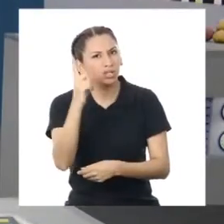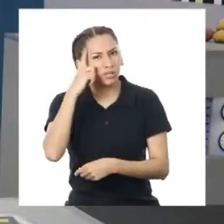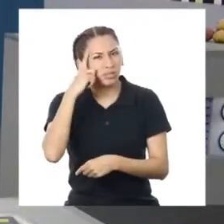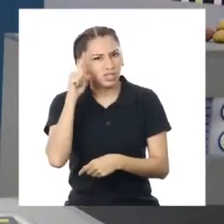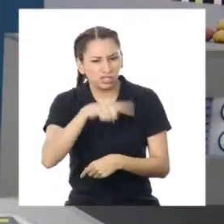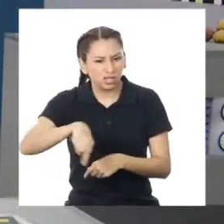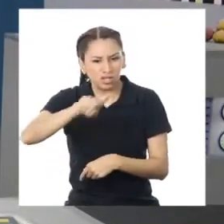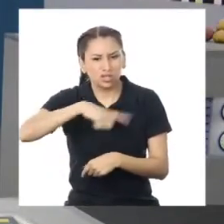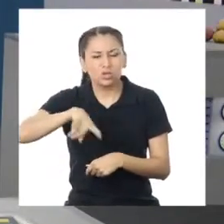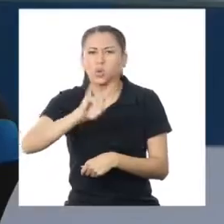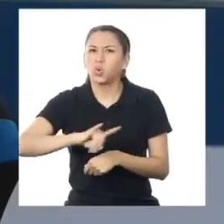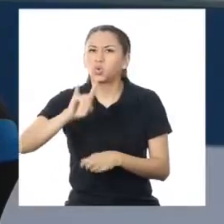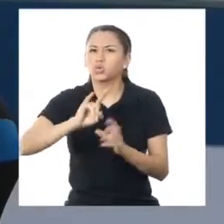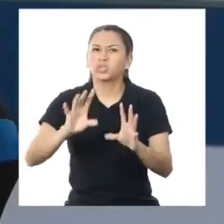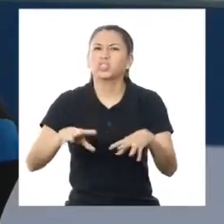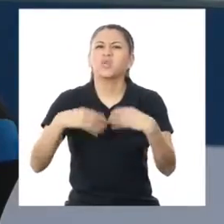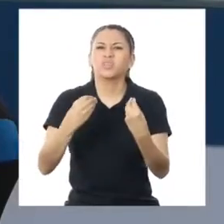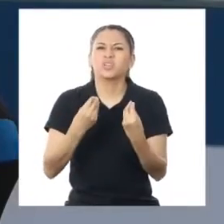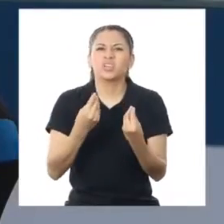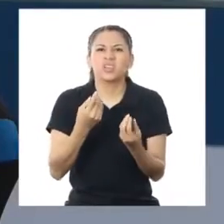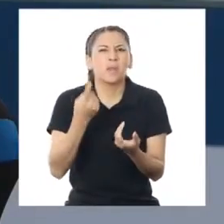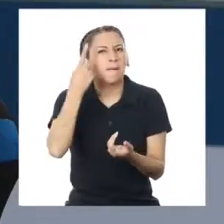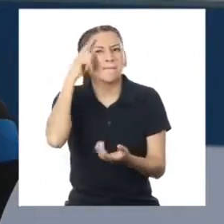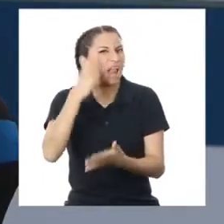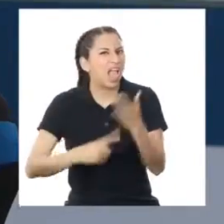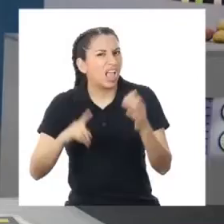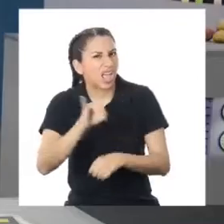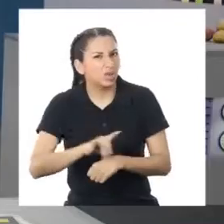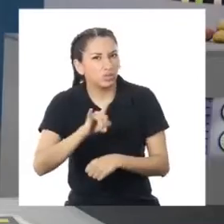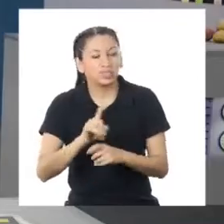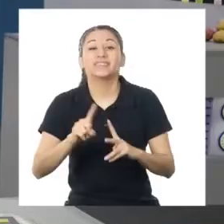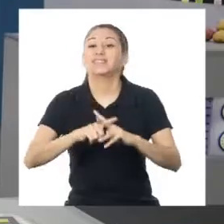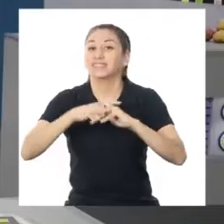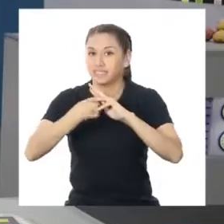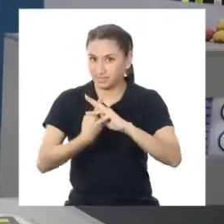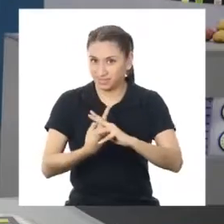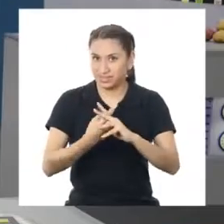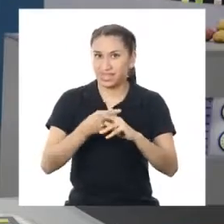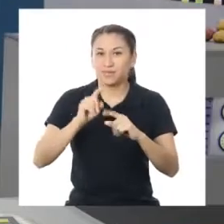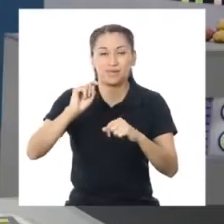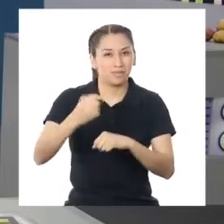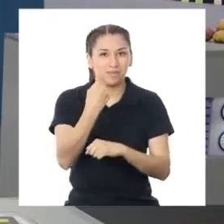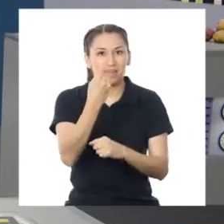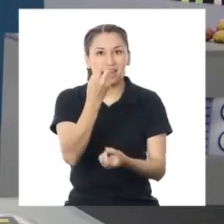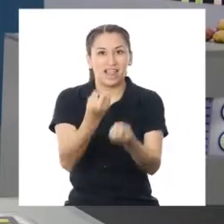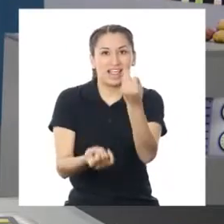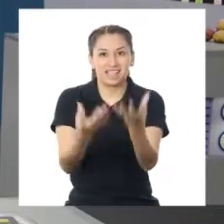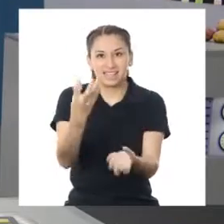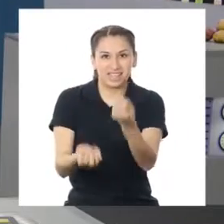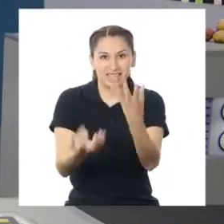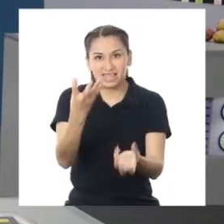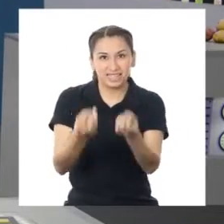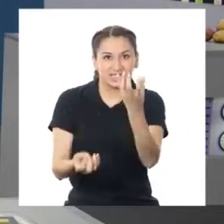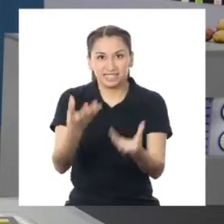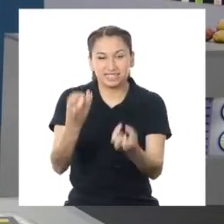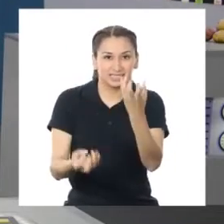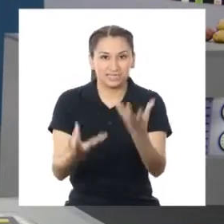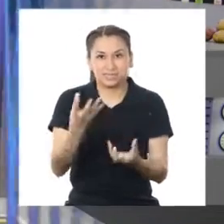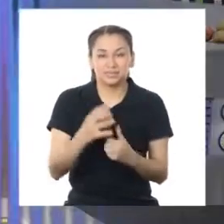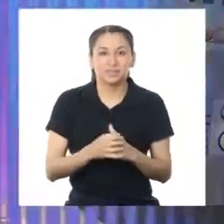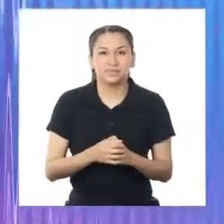son utilizadas? ¿Cuál es su utilidad? Comencemos con la quema de terrenos.